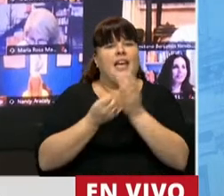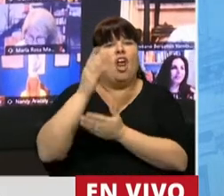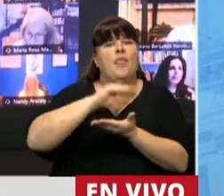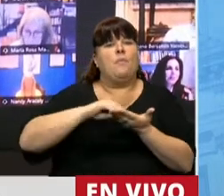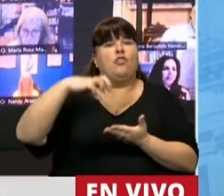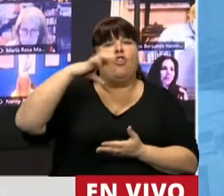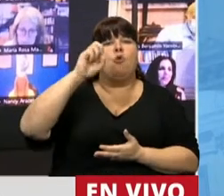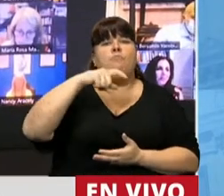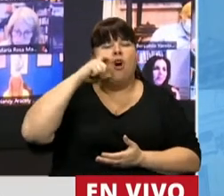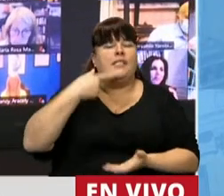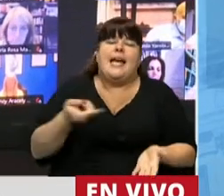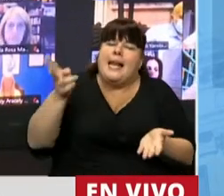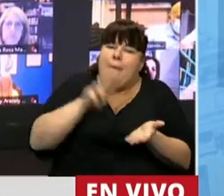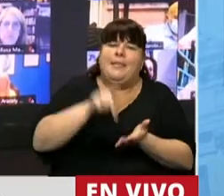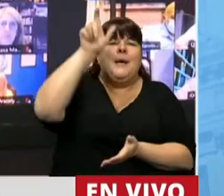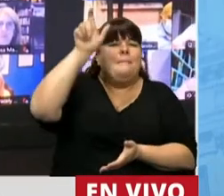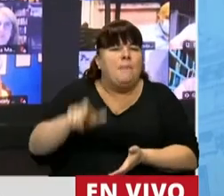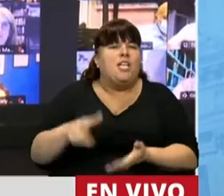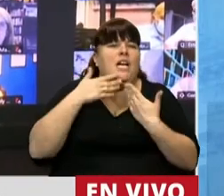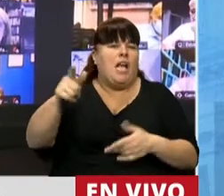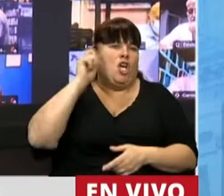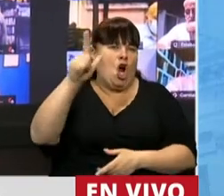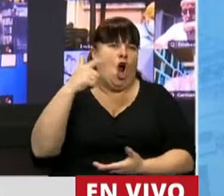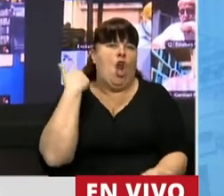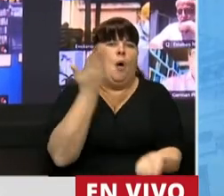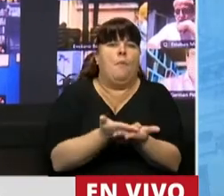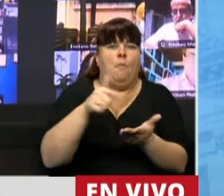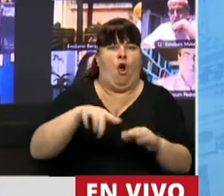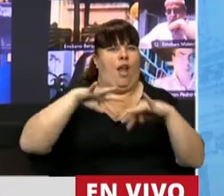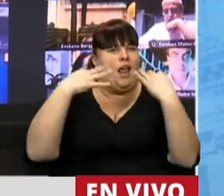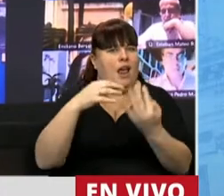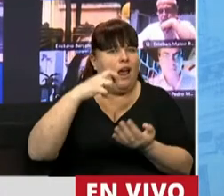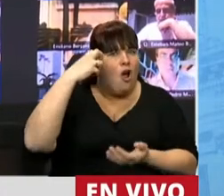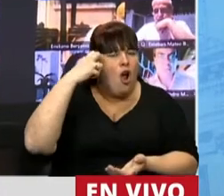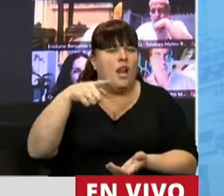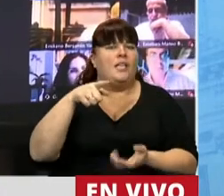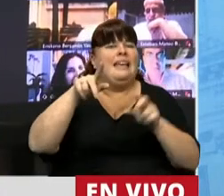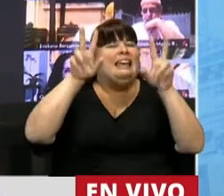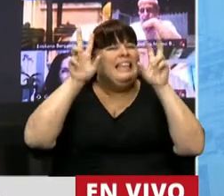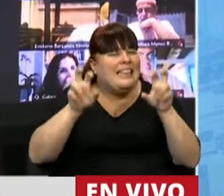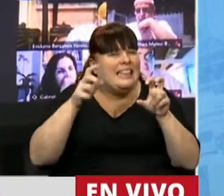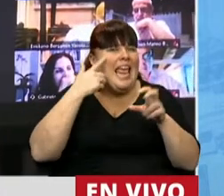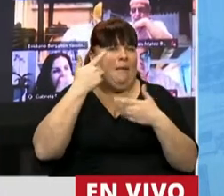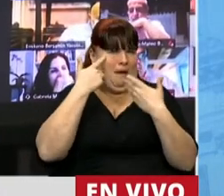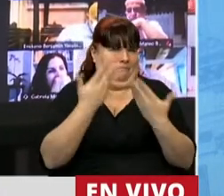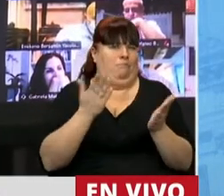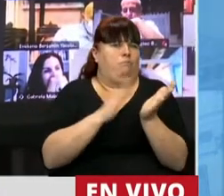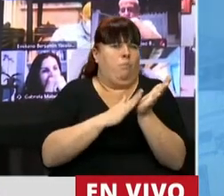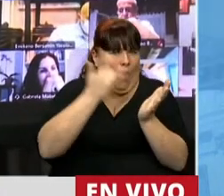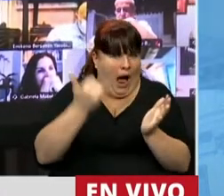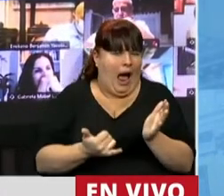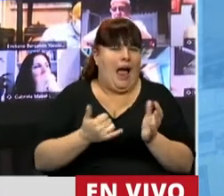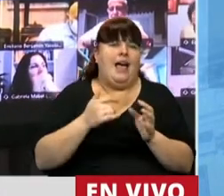Carlos Ponce, a quien lo quiero recalcar como esa persona que ha logrado traer a este reginto un tema que muestra a las claras